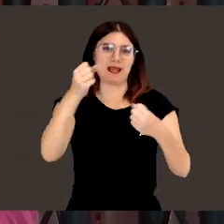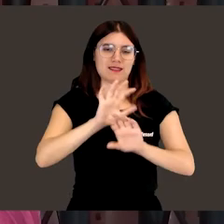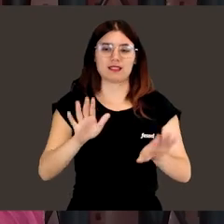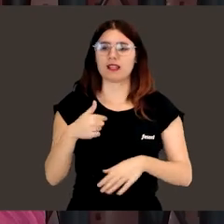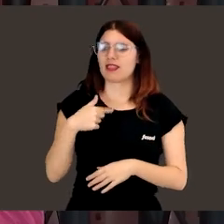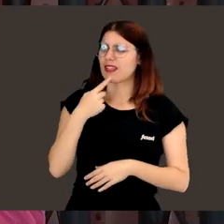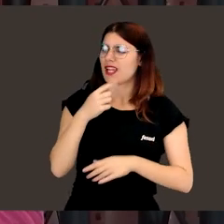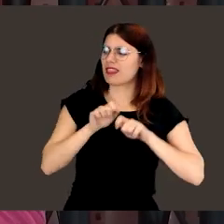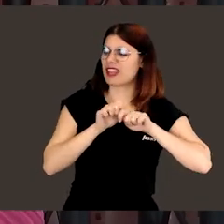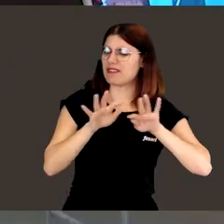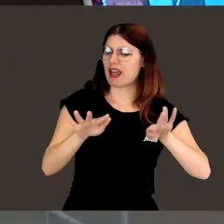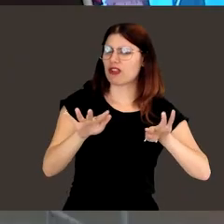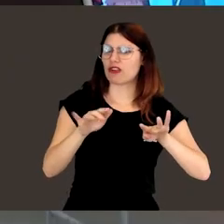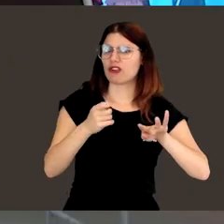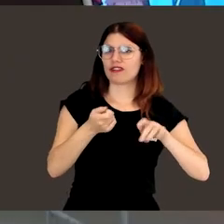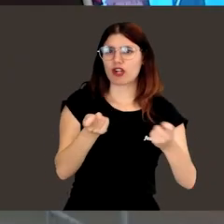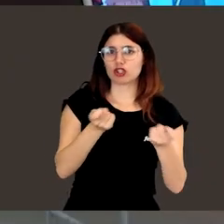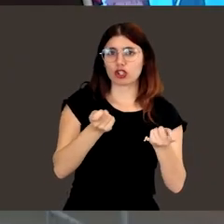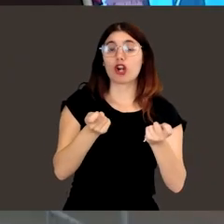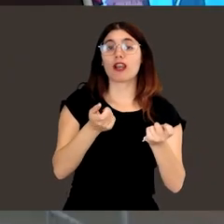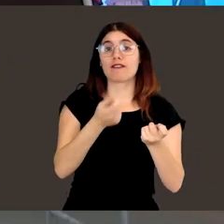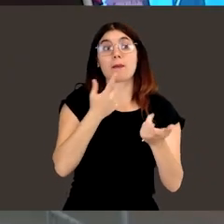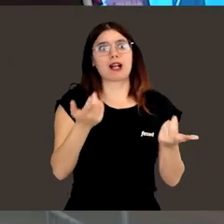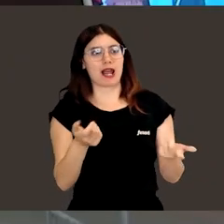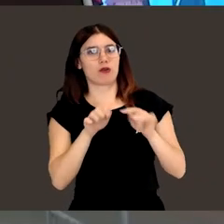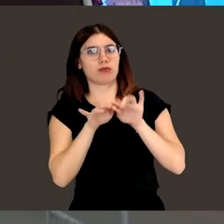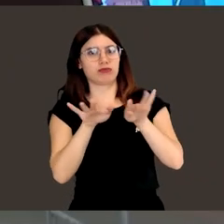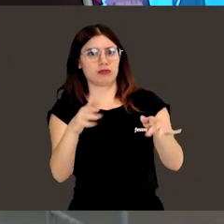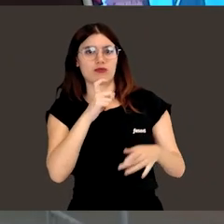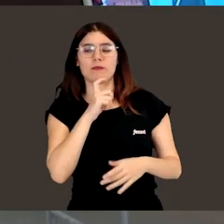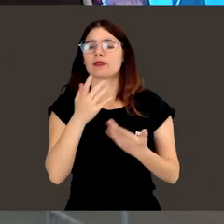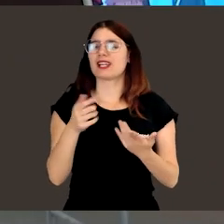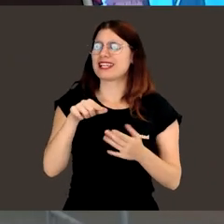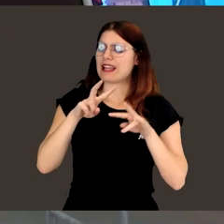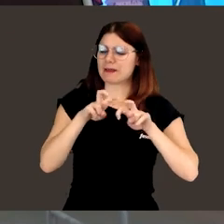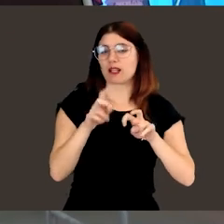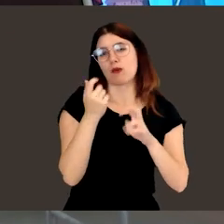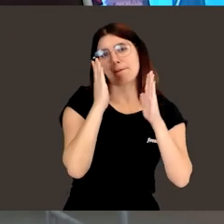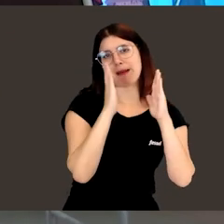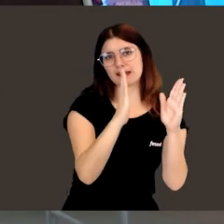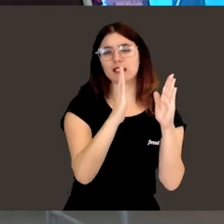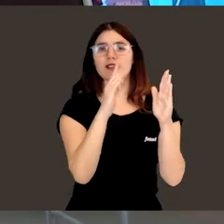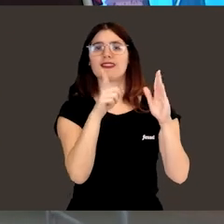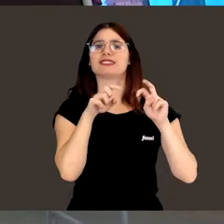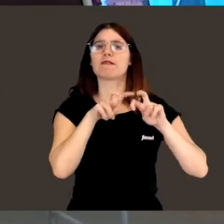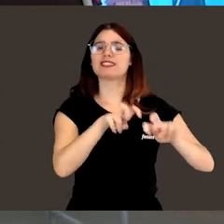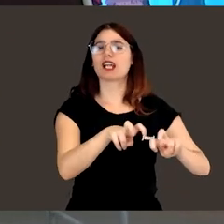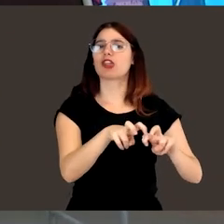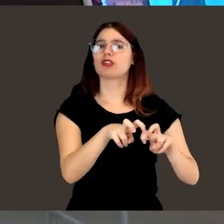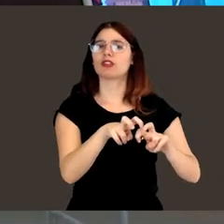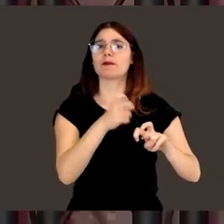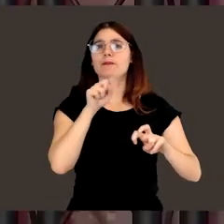satisfacciones me ha dado, sin duda alguna. ¿De liberación controlada de fármacos? Sí, sí, sí, sí. Esa investigación, o parte de esa